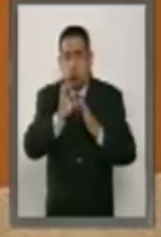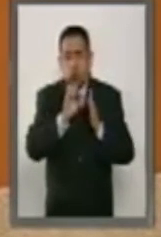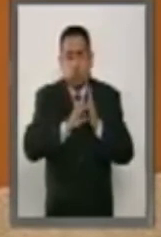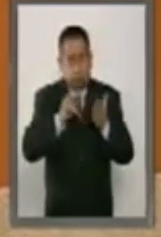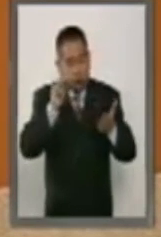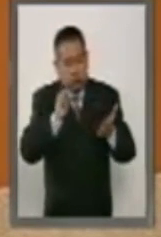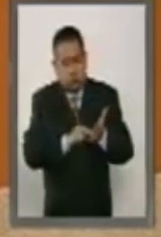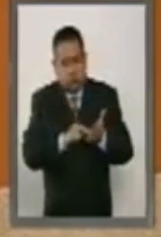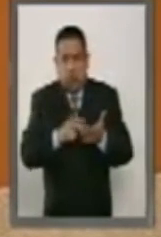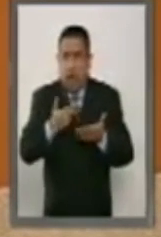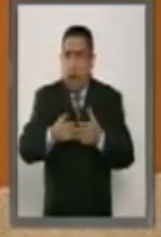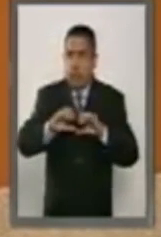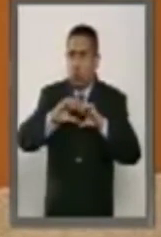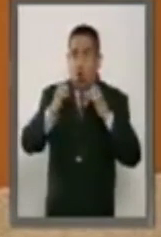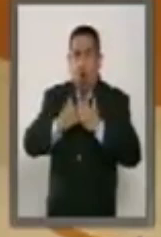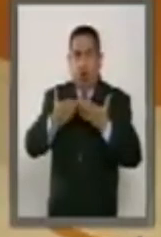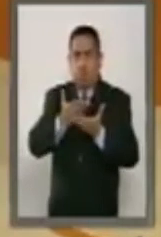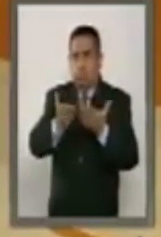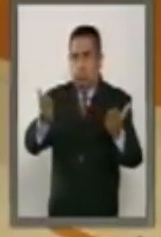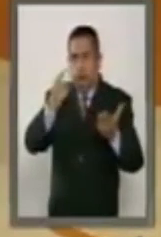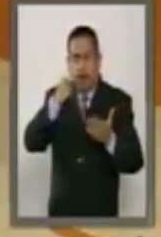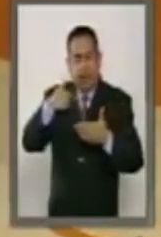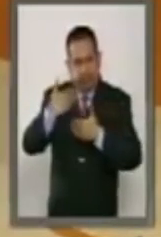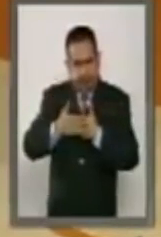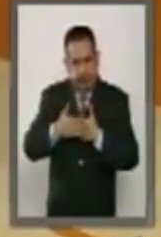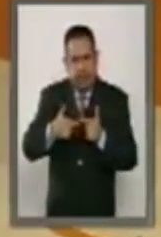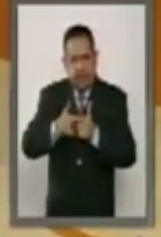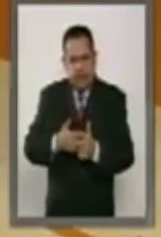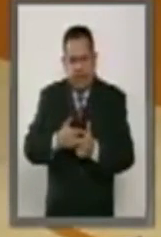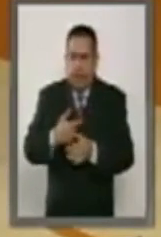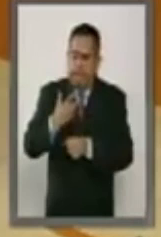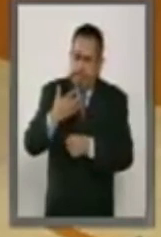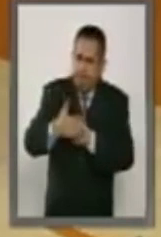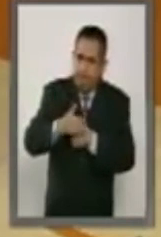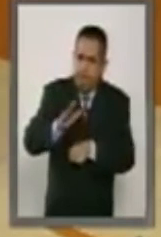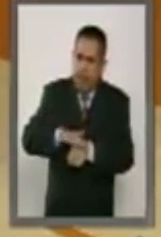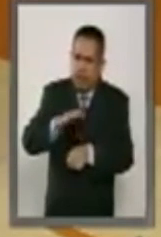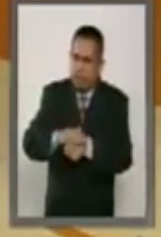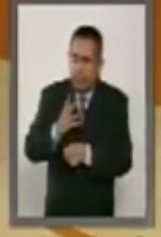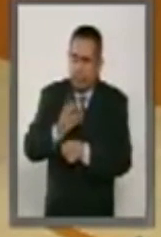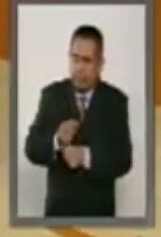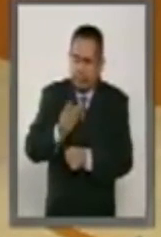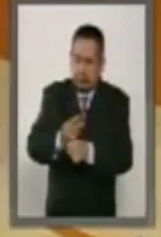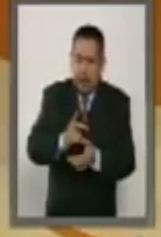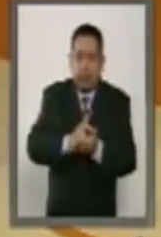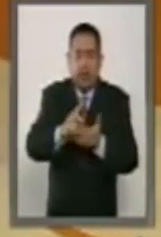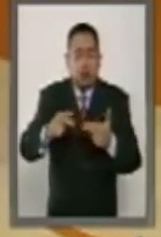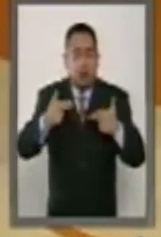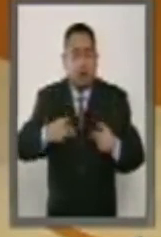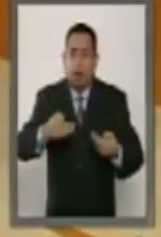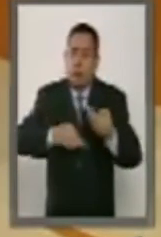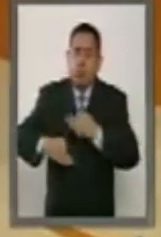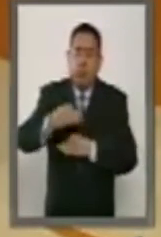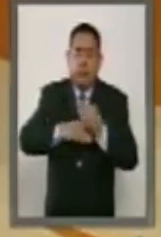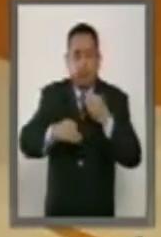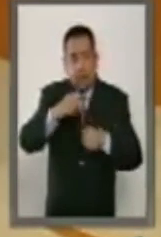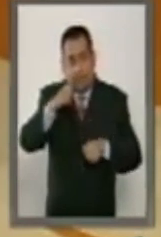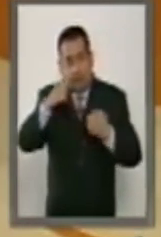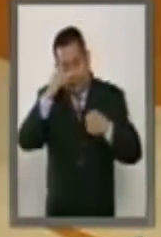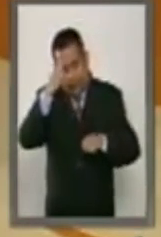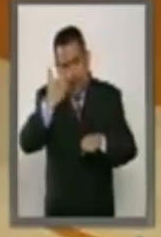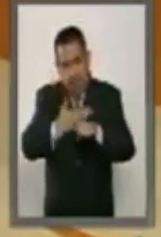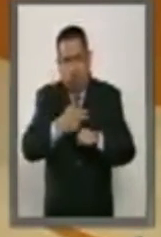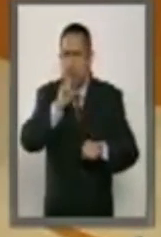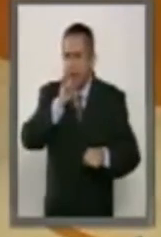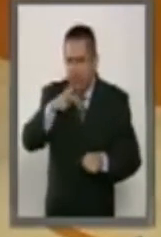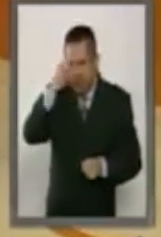y a este Congreso para seguir maximizando los derechos humanos de todos los extranjeros y